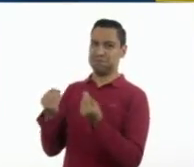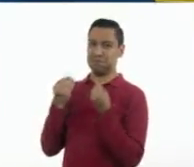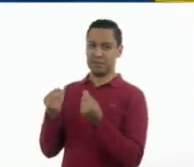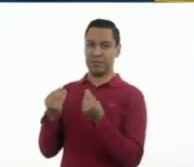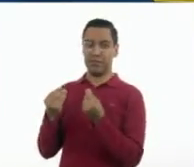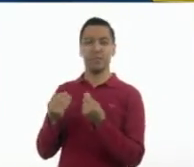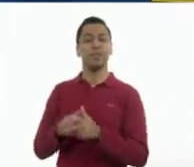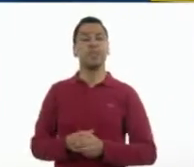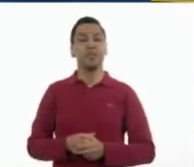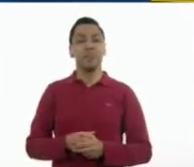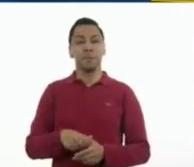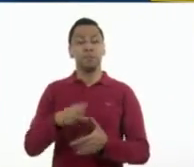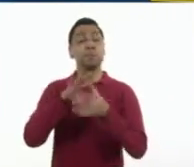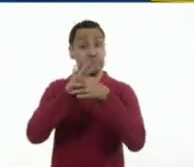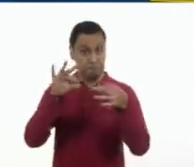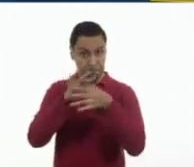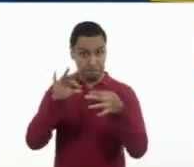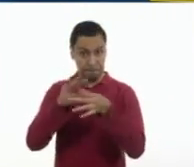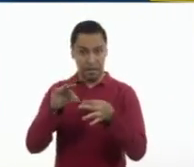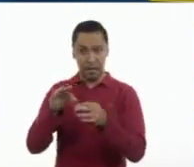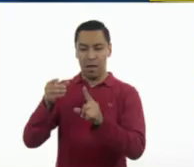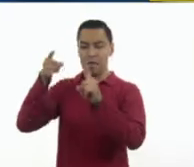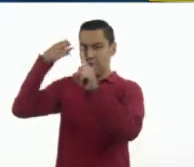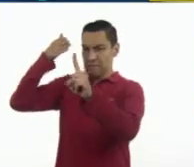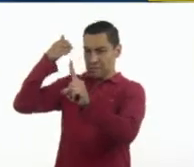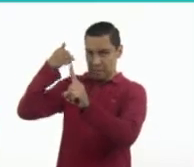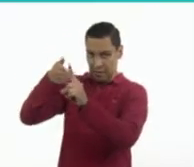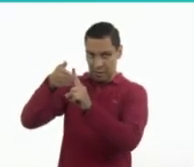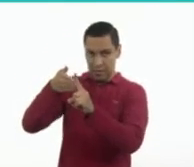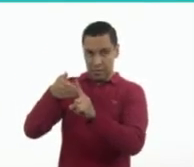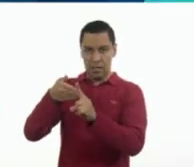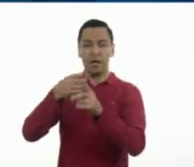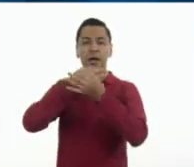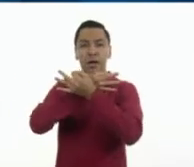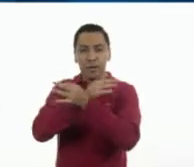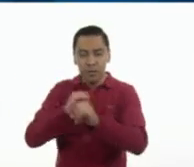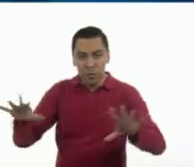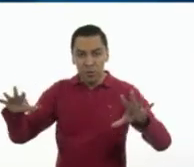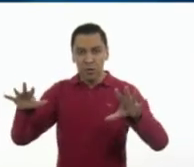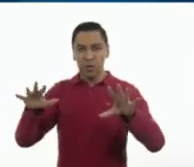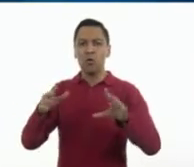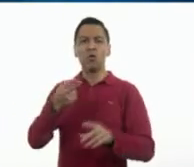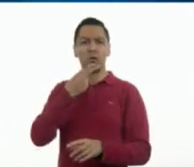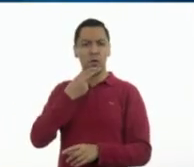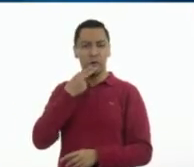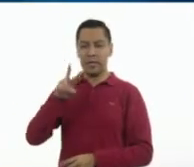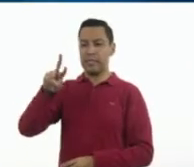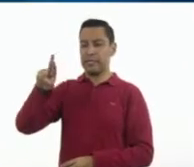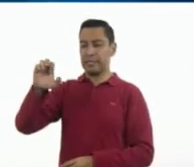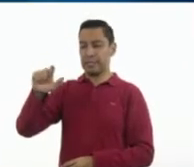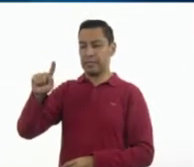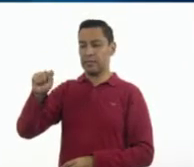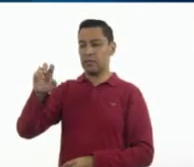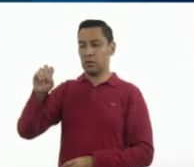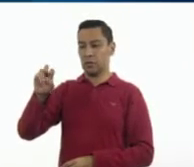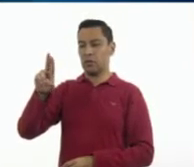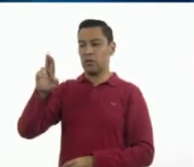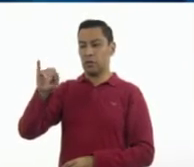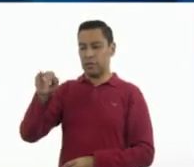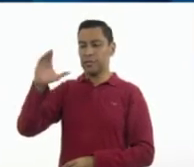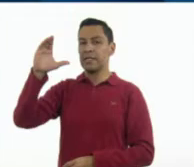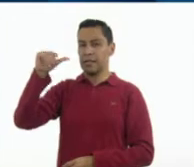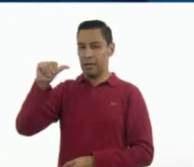anuncios o propagandas tienen un tema, un propósito y usan la retórica como discurso para la toma de